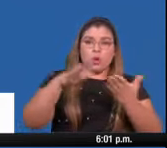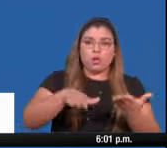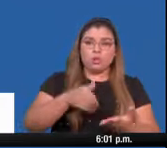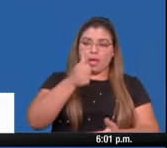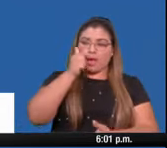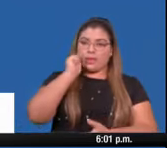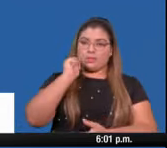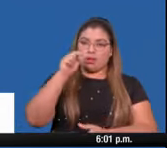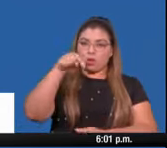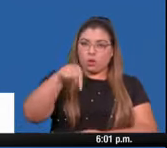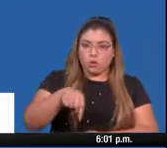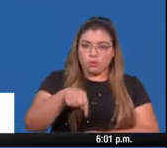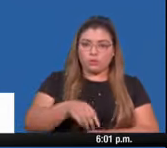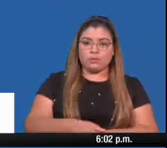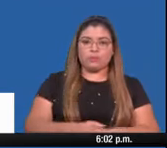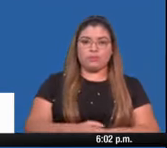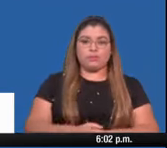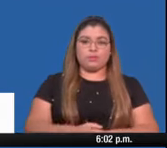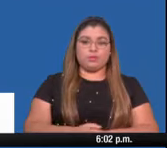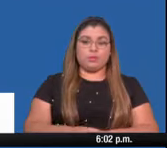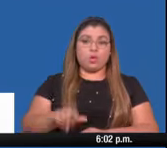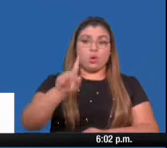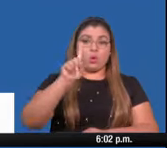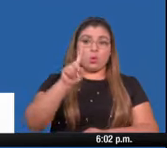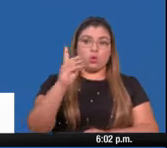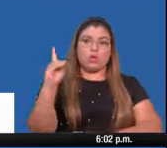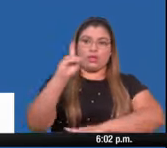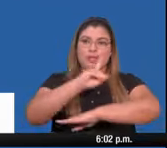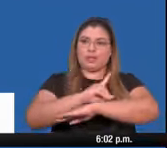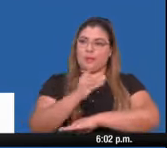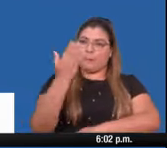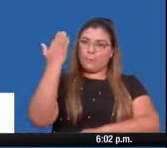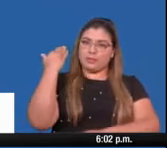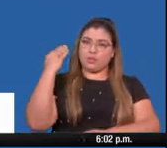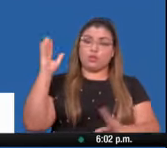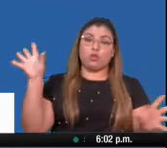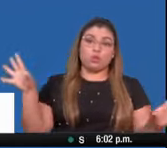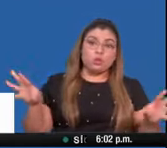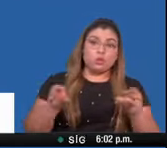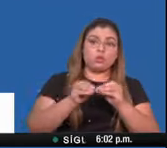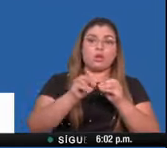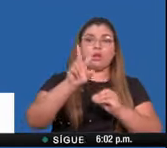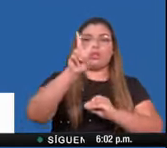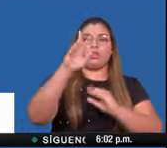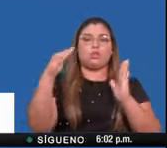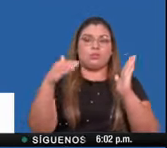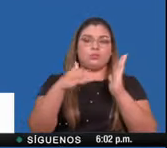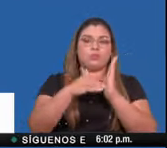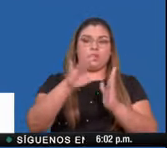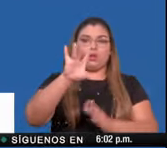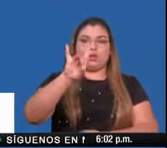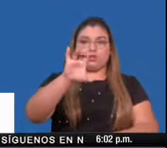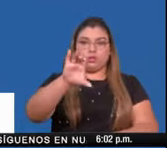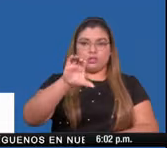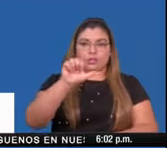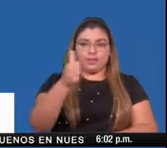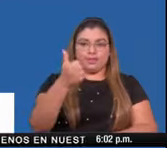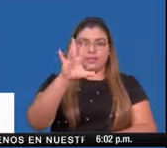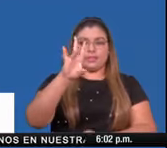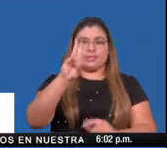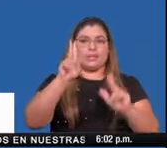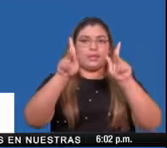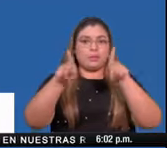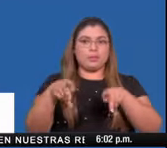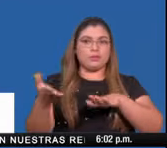horas y una fecha anterior, para un total de 2.817 defunciones